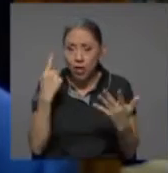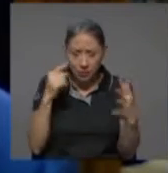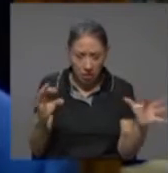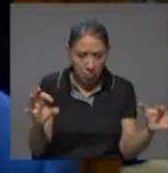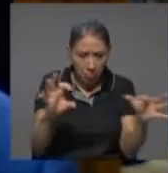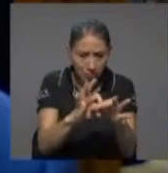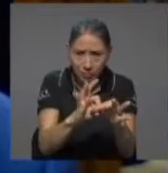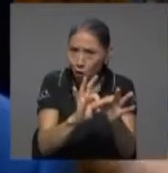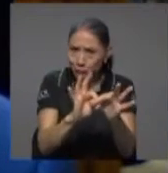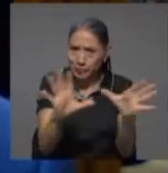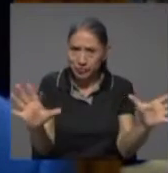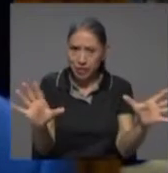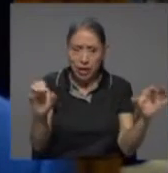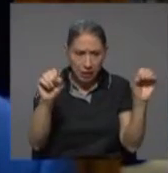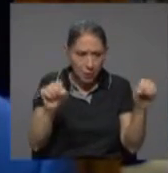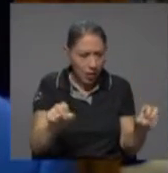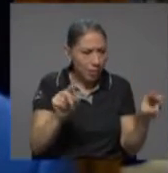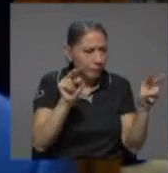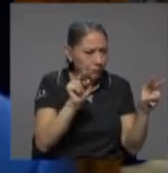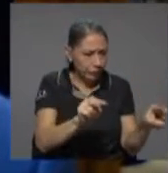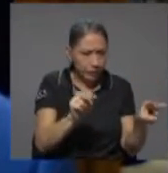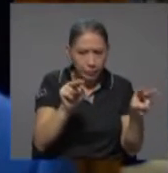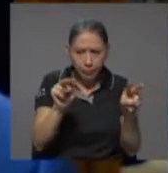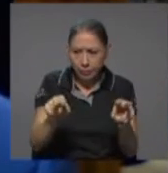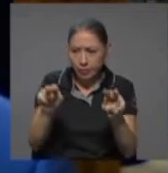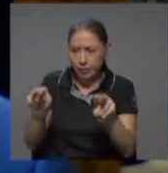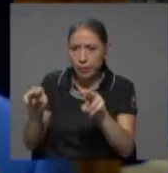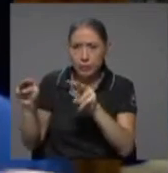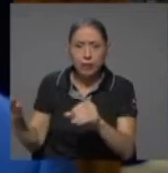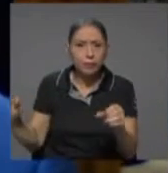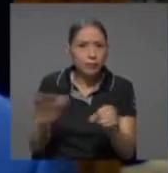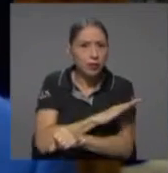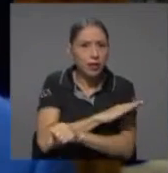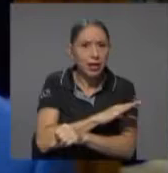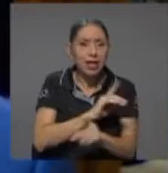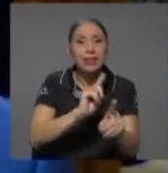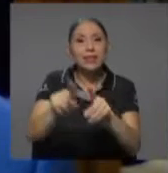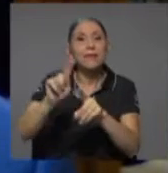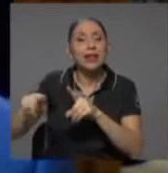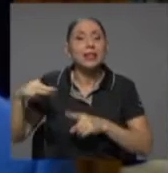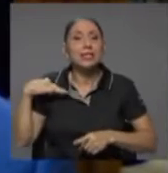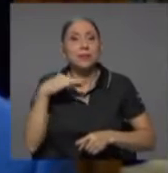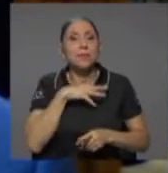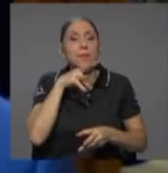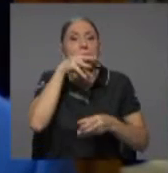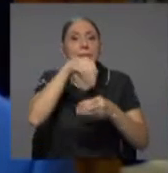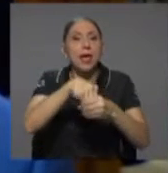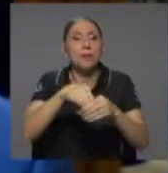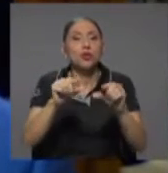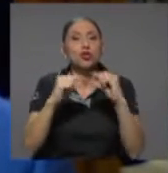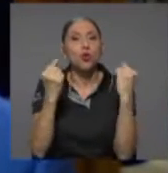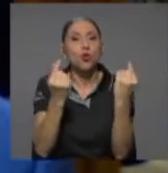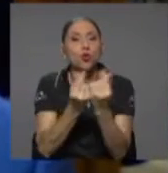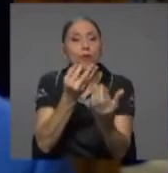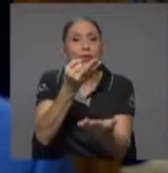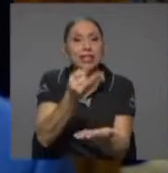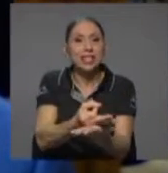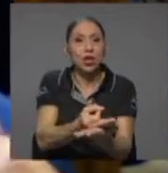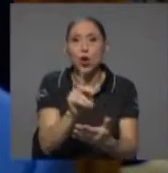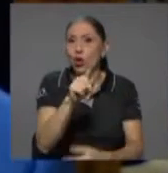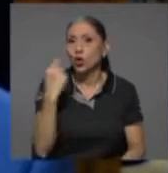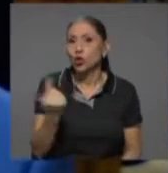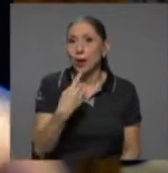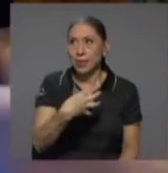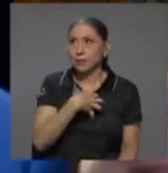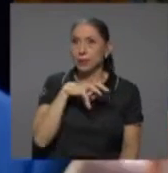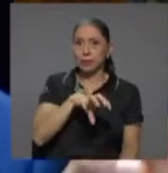supervisión en una forma consolidada entre los diferentes miembros de un grupo financiero. Y esto no solo en territorio nacional,